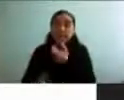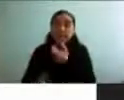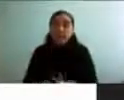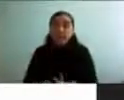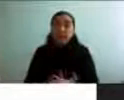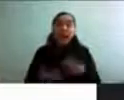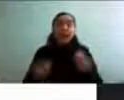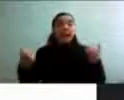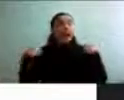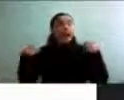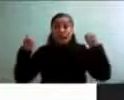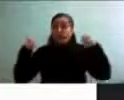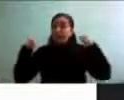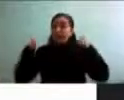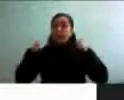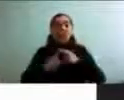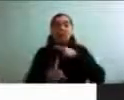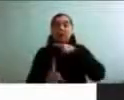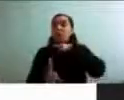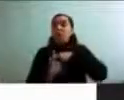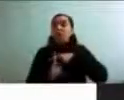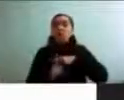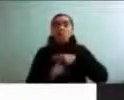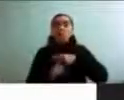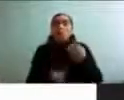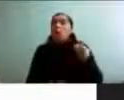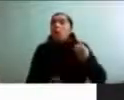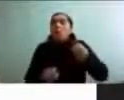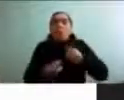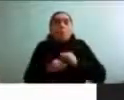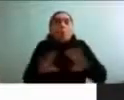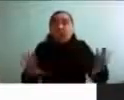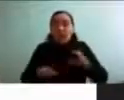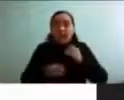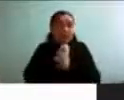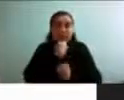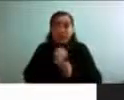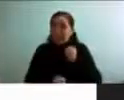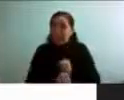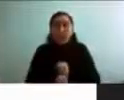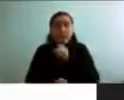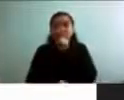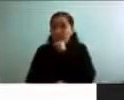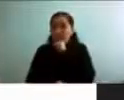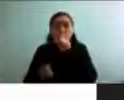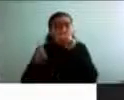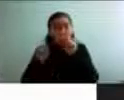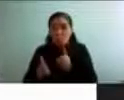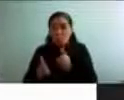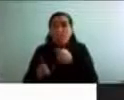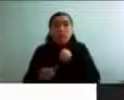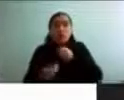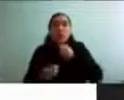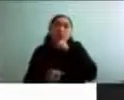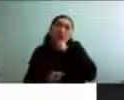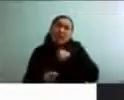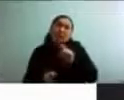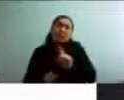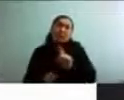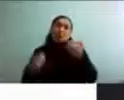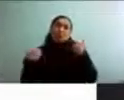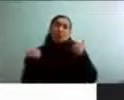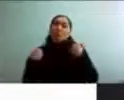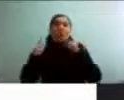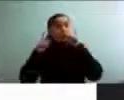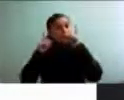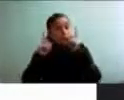beneficios a cualquier edad. Sobre todo en las personas mayores, así que la edad no es una excusa para no moverse. Y para finalizar,